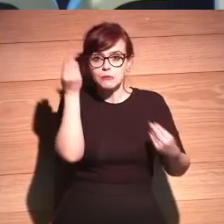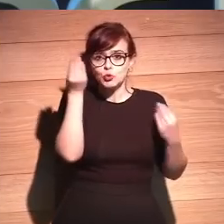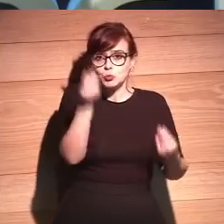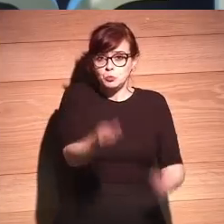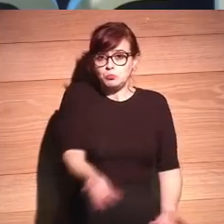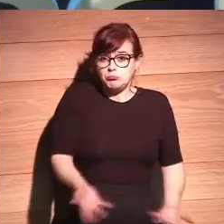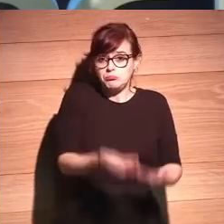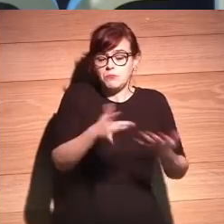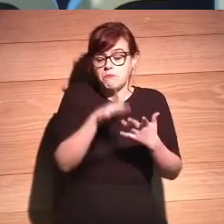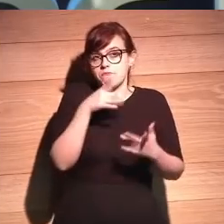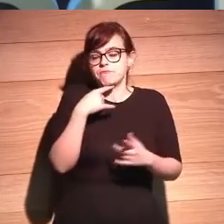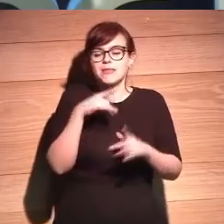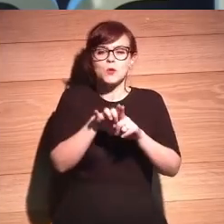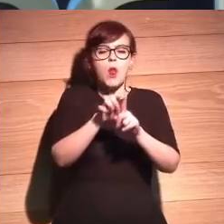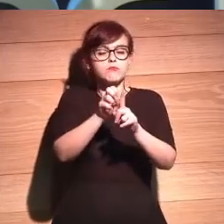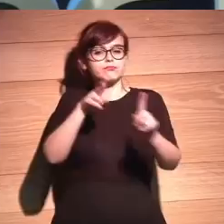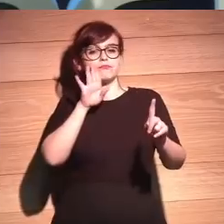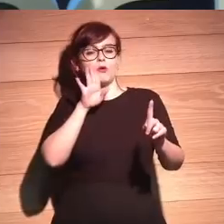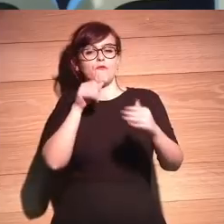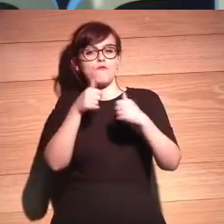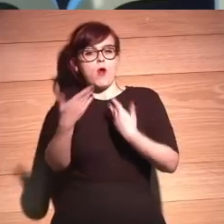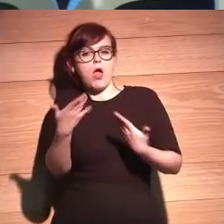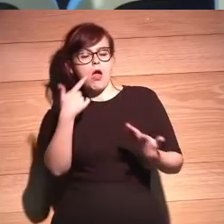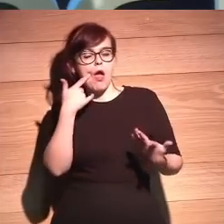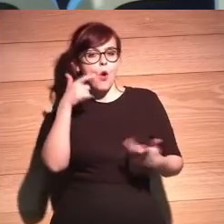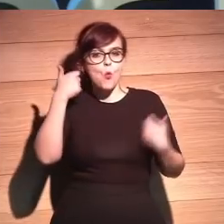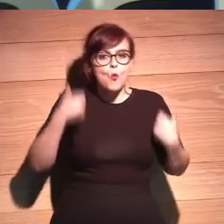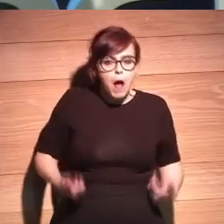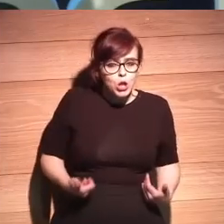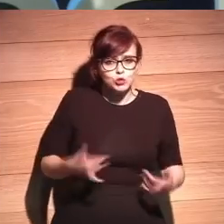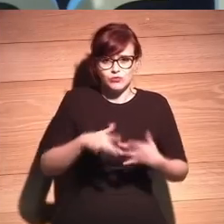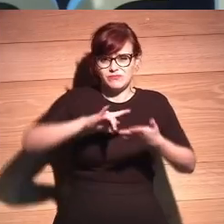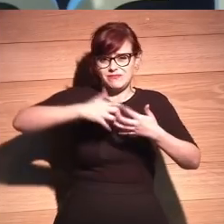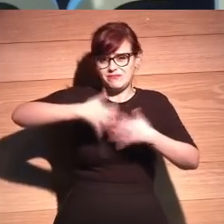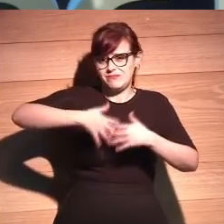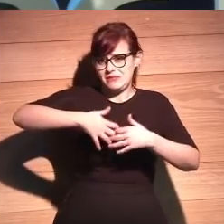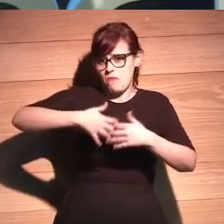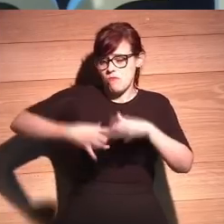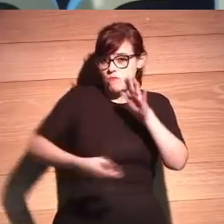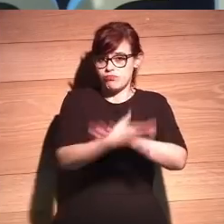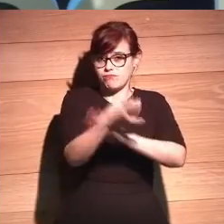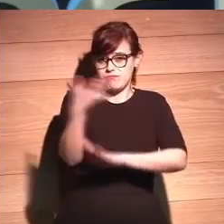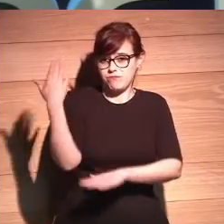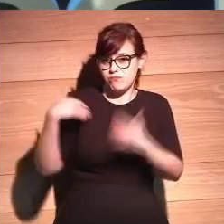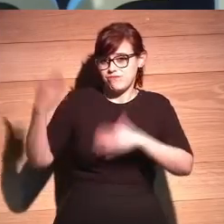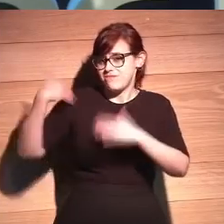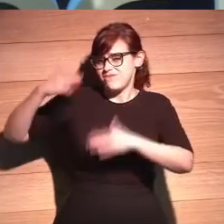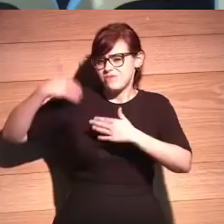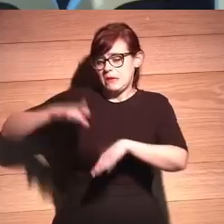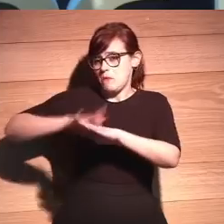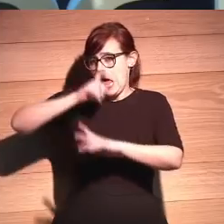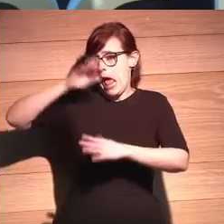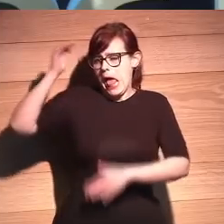un poquito fríamente, pues los humanos han hecho instrumentos desde épocas